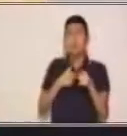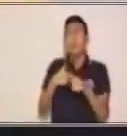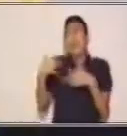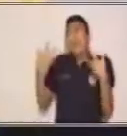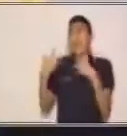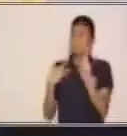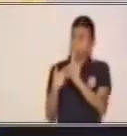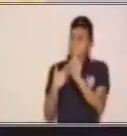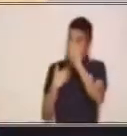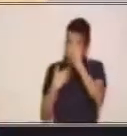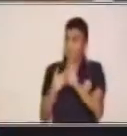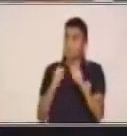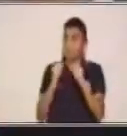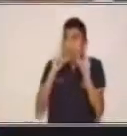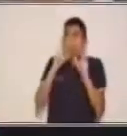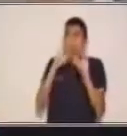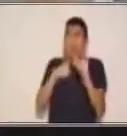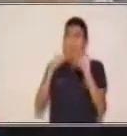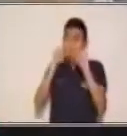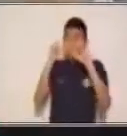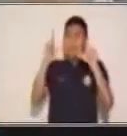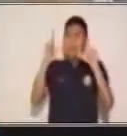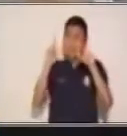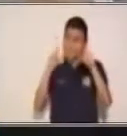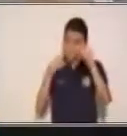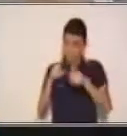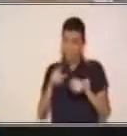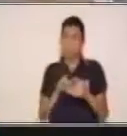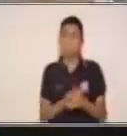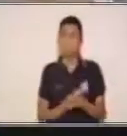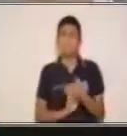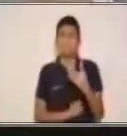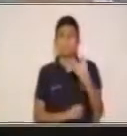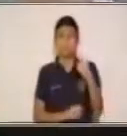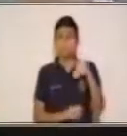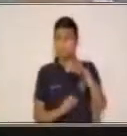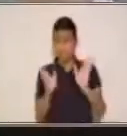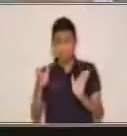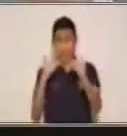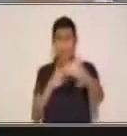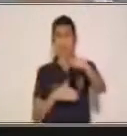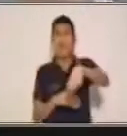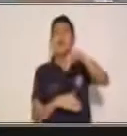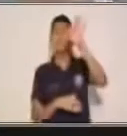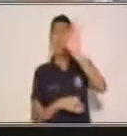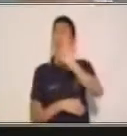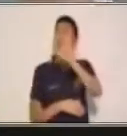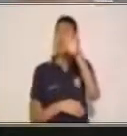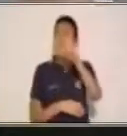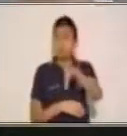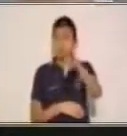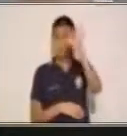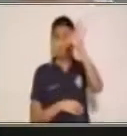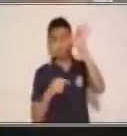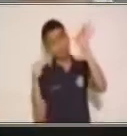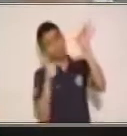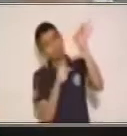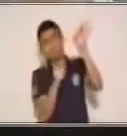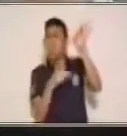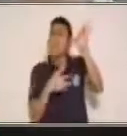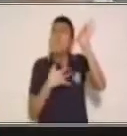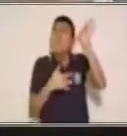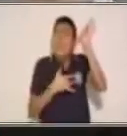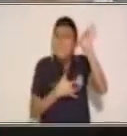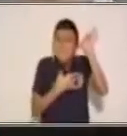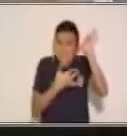bien. Miremos la siguiente pregunta. ¿Están de acuerdo? Muy bien. Vamos a ver. ¿Qué sientes